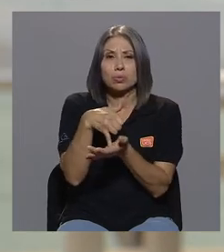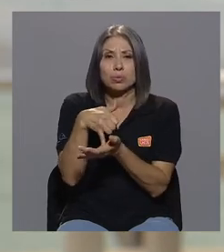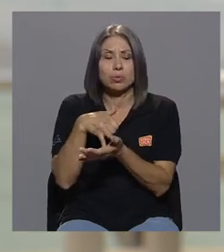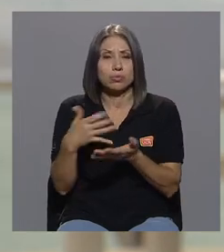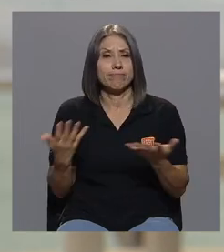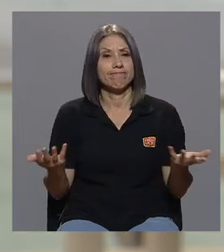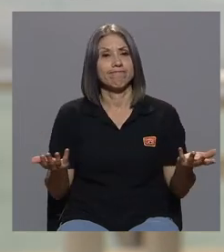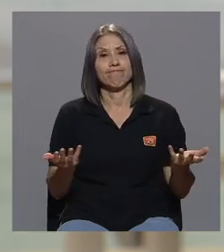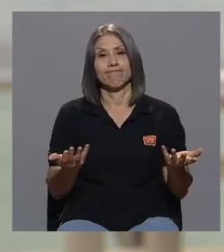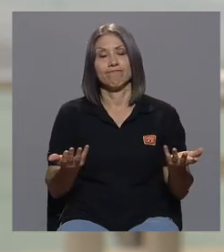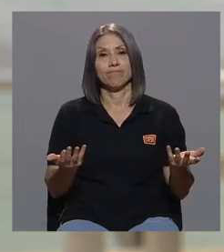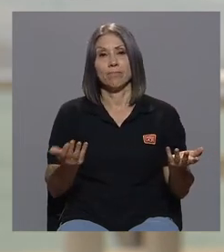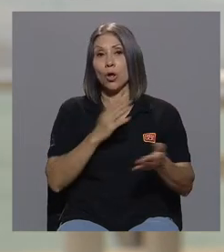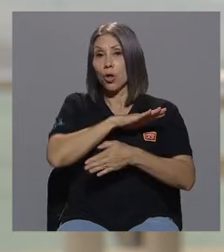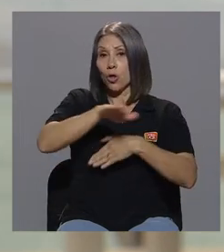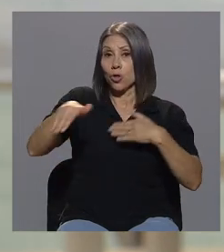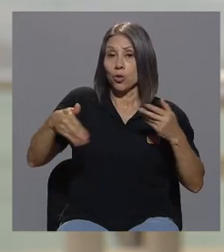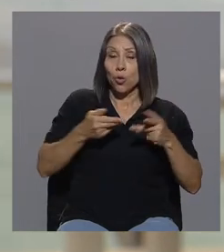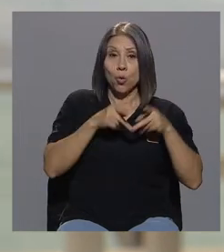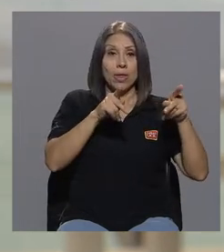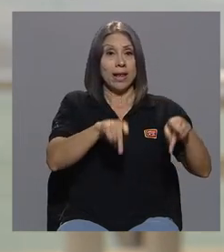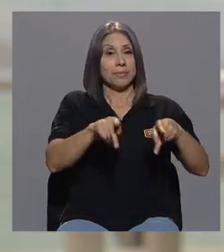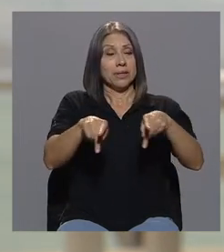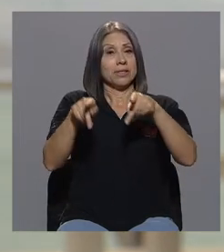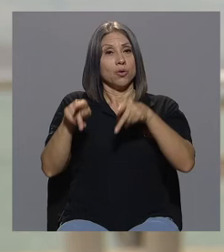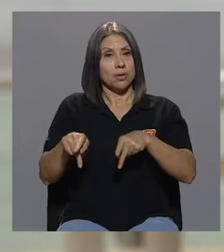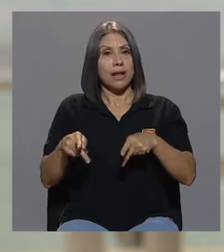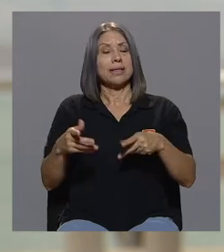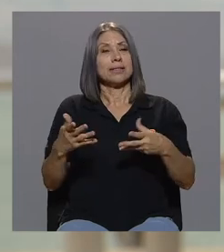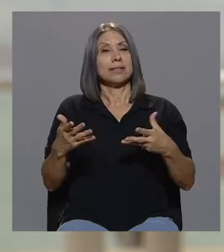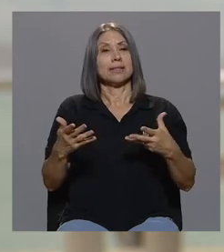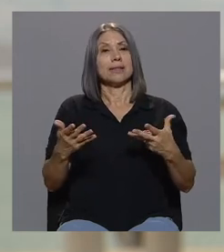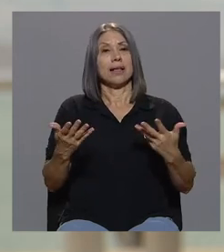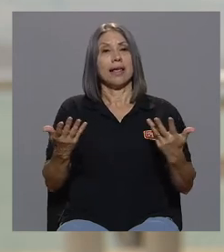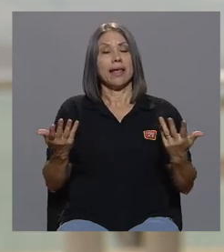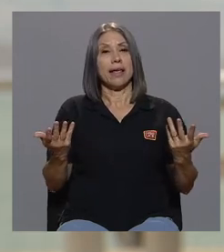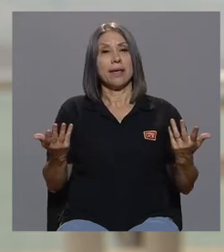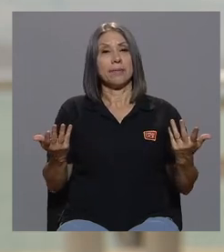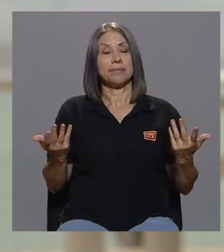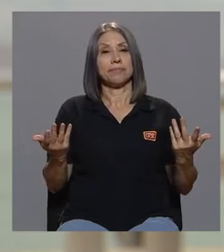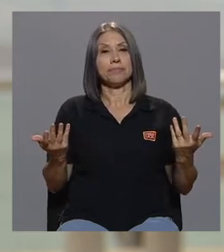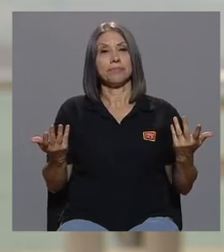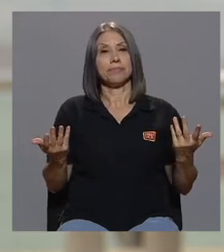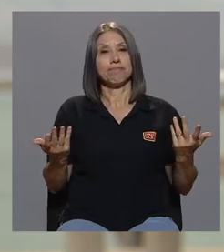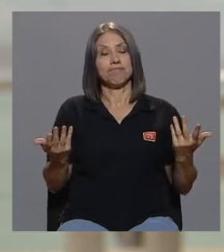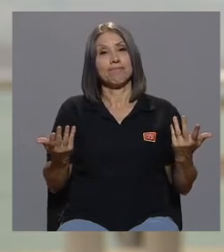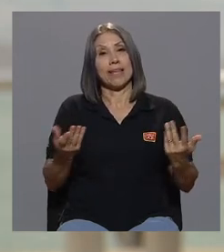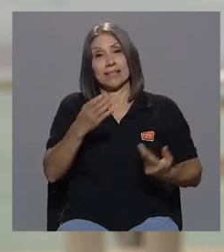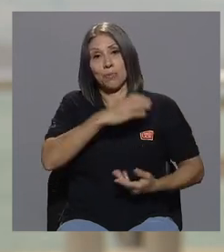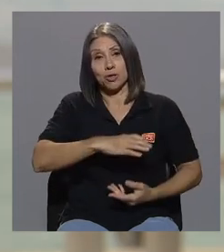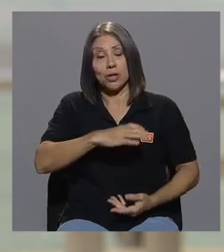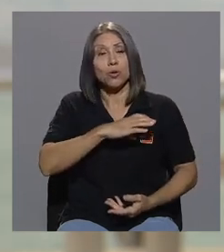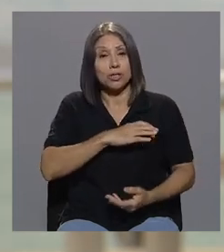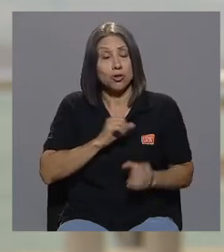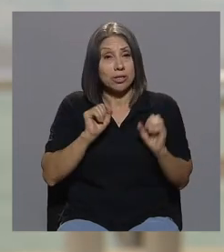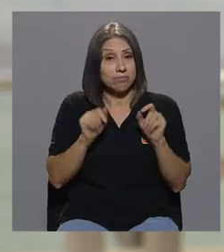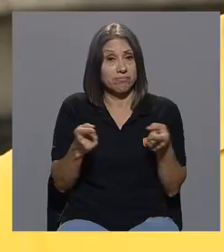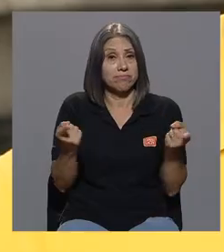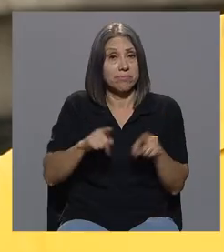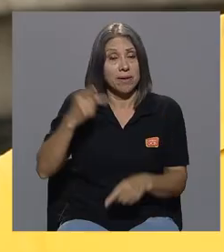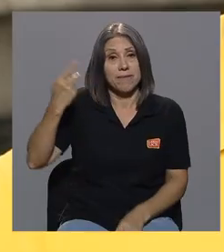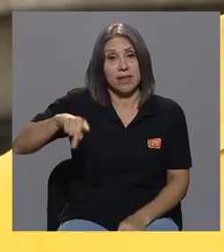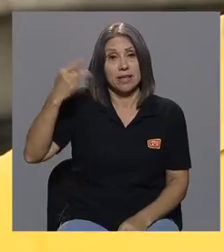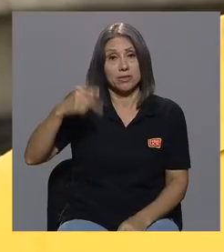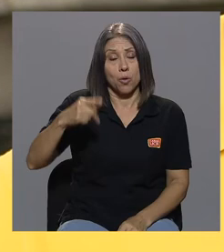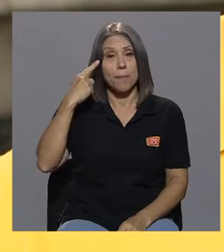todas las personas estamos en condiciones de riesgo para adquirir VIH